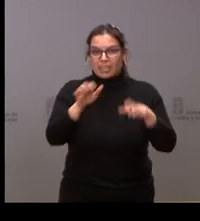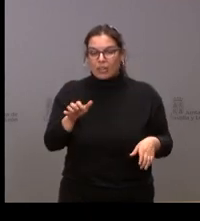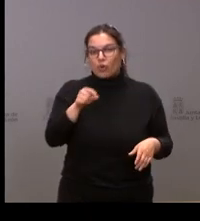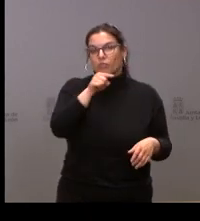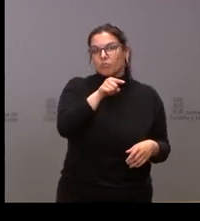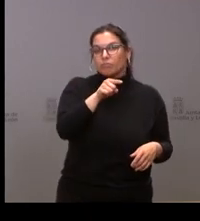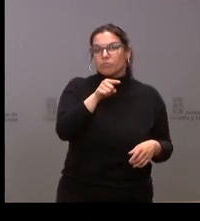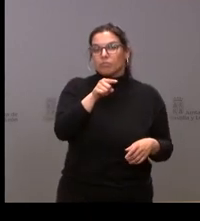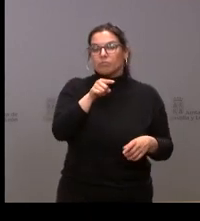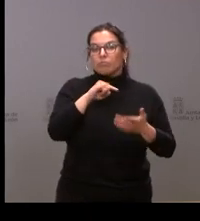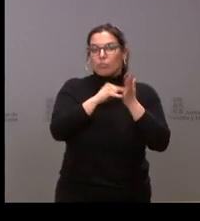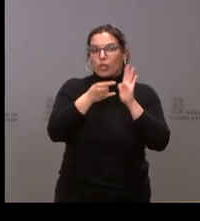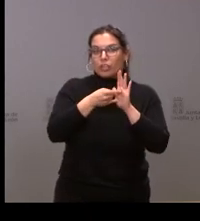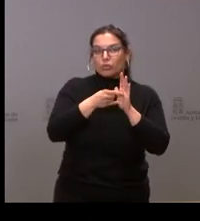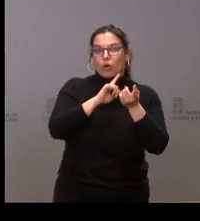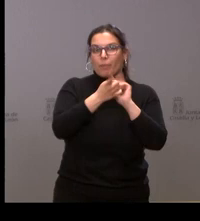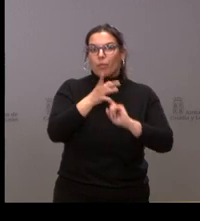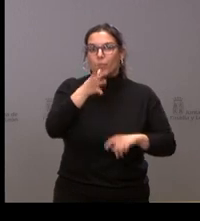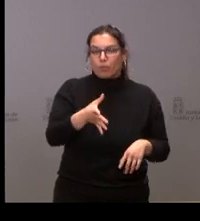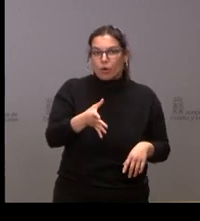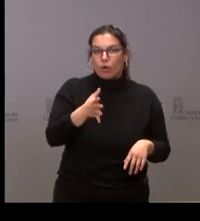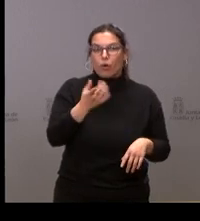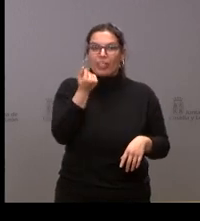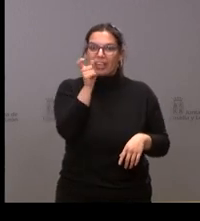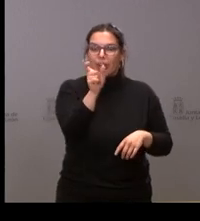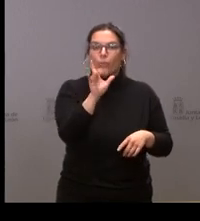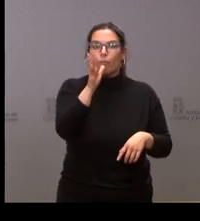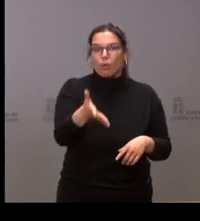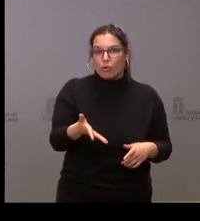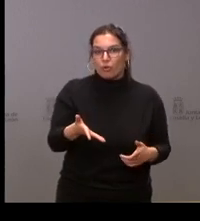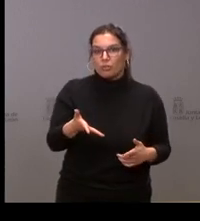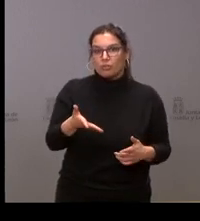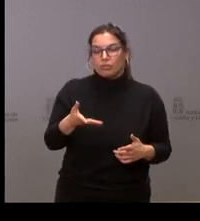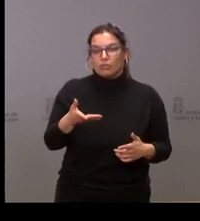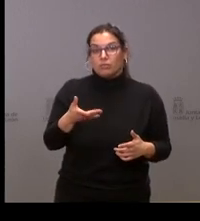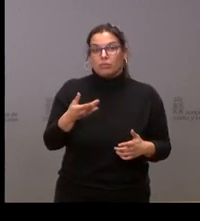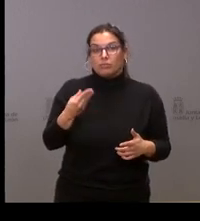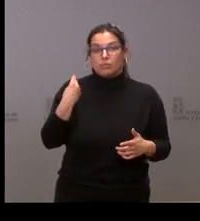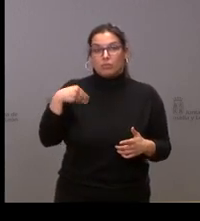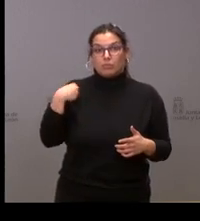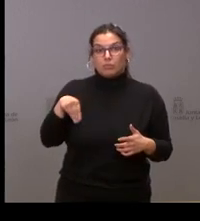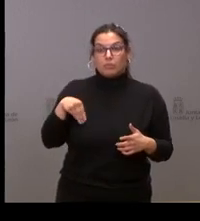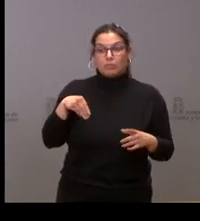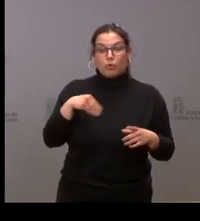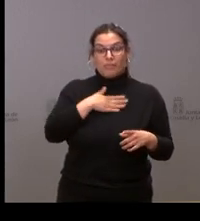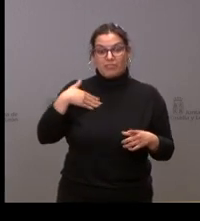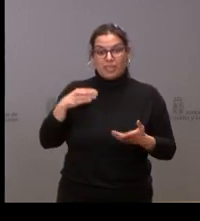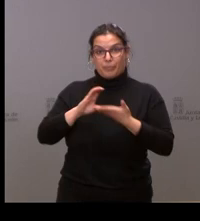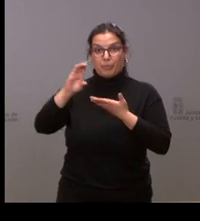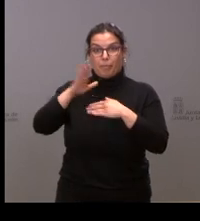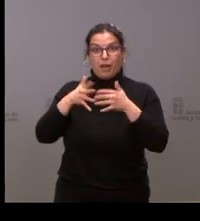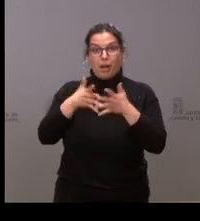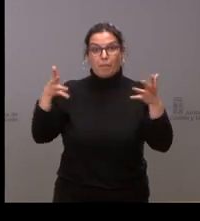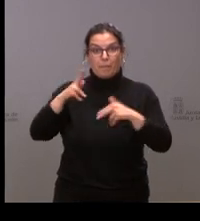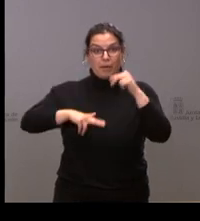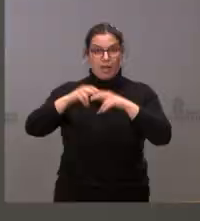ese proyecto o a la cuantía de la cantidad que se pretende aportar a esa ampliación del Palacio de la Audiencia